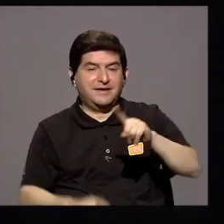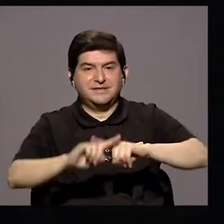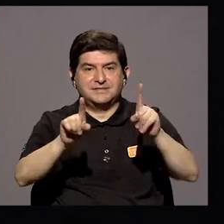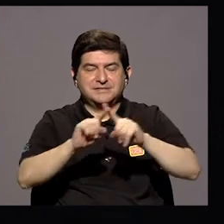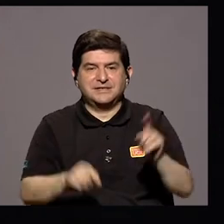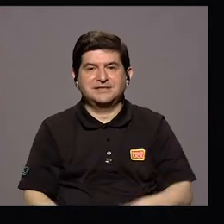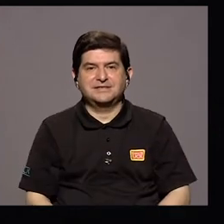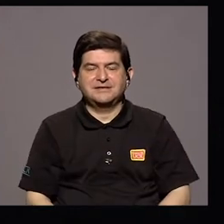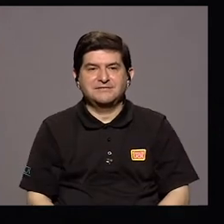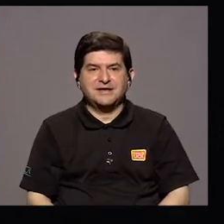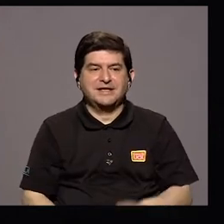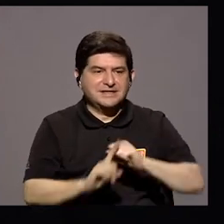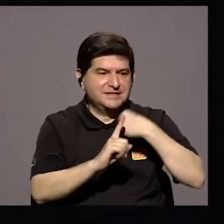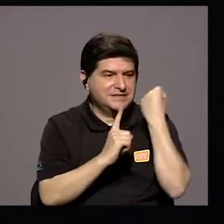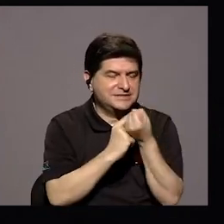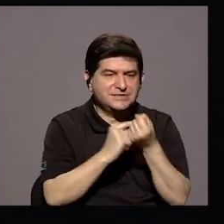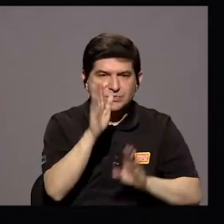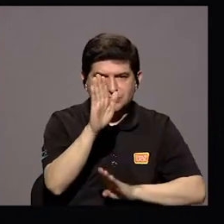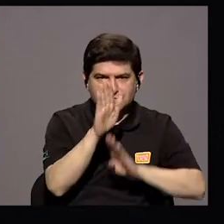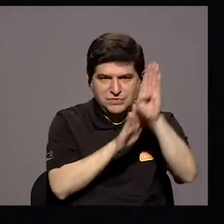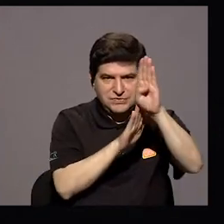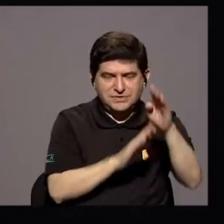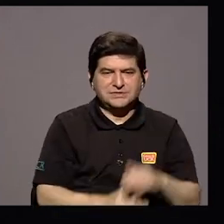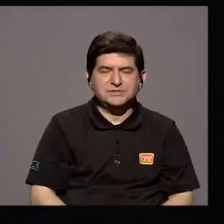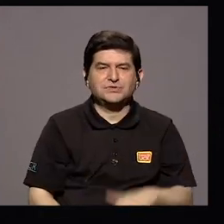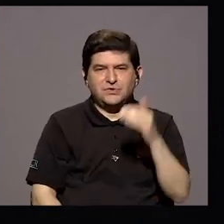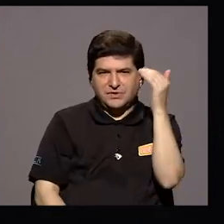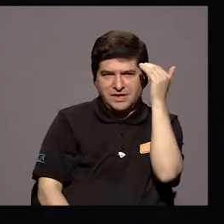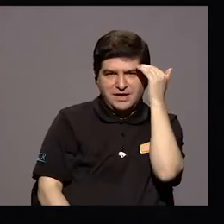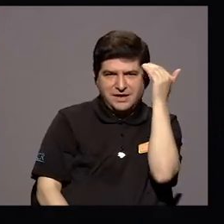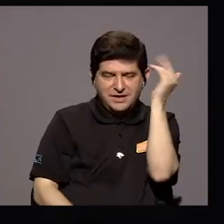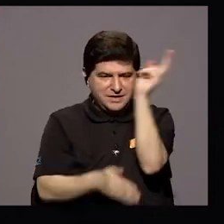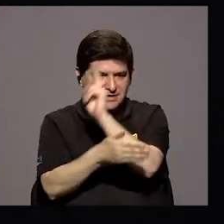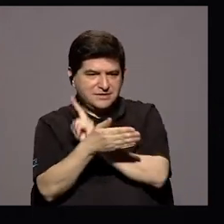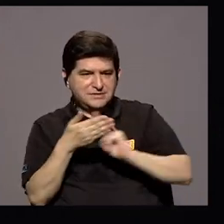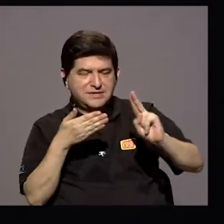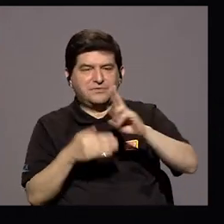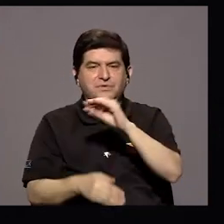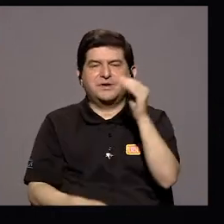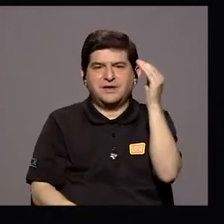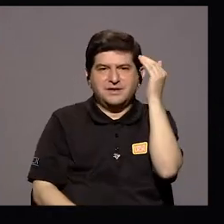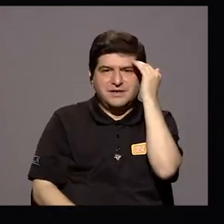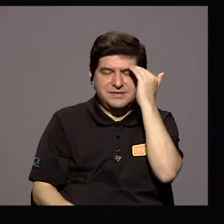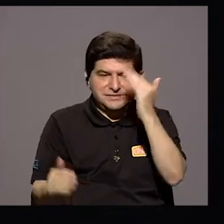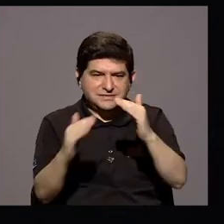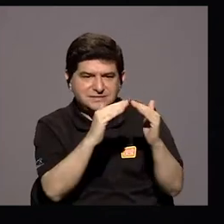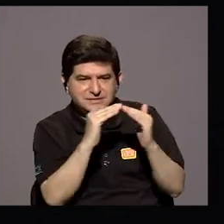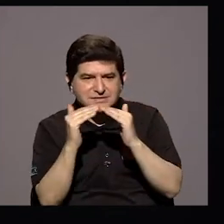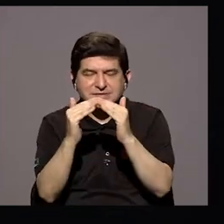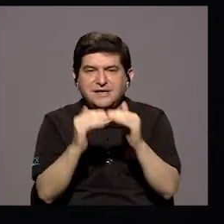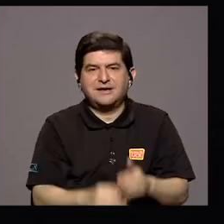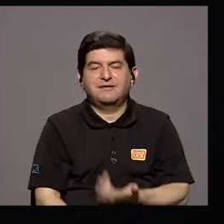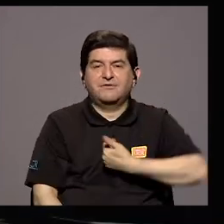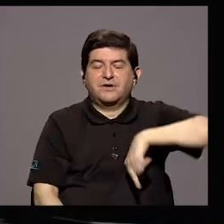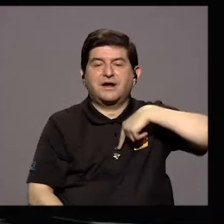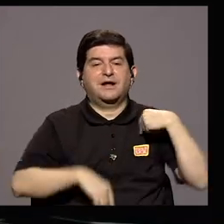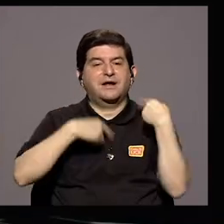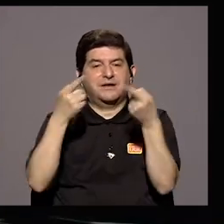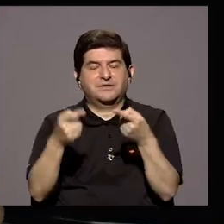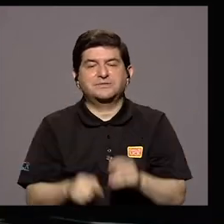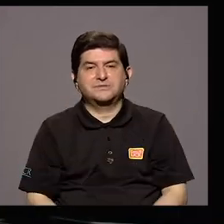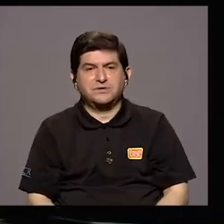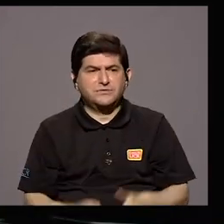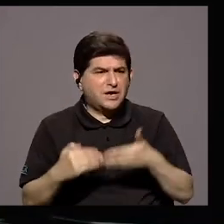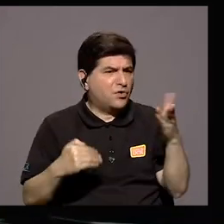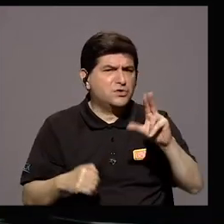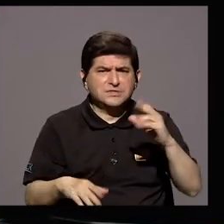sinergias Que se desarrollan Entre los saberes Universitarios Y los saberes De las comunidades A las que llegamos Hay que dejar de ser